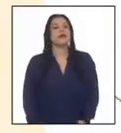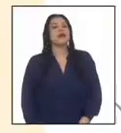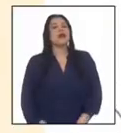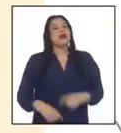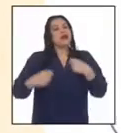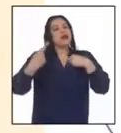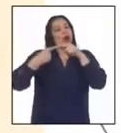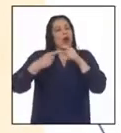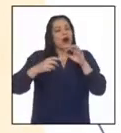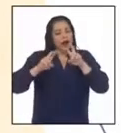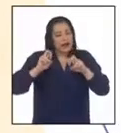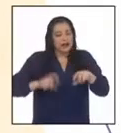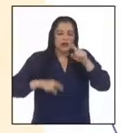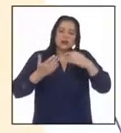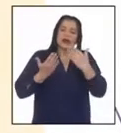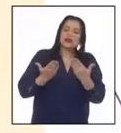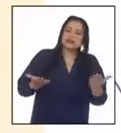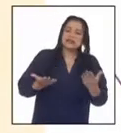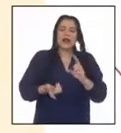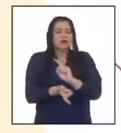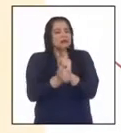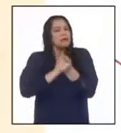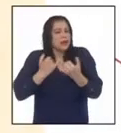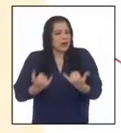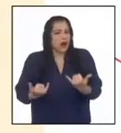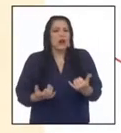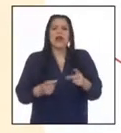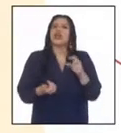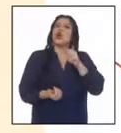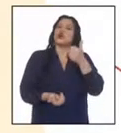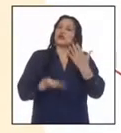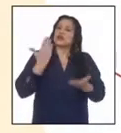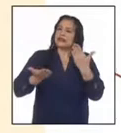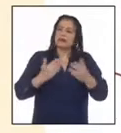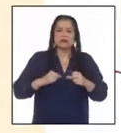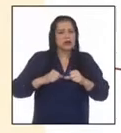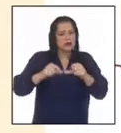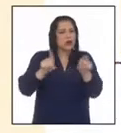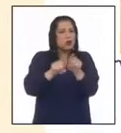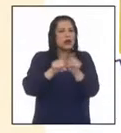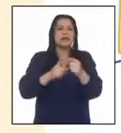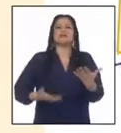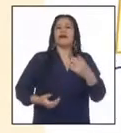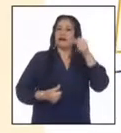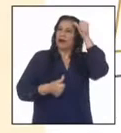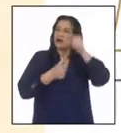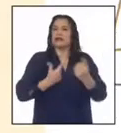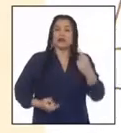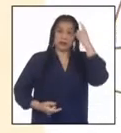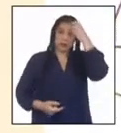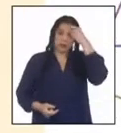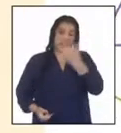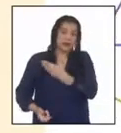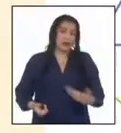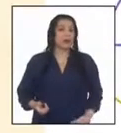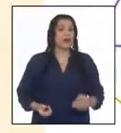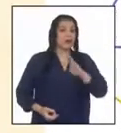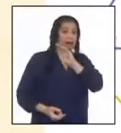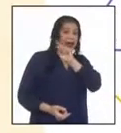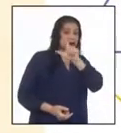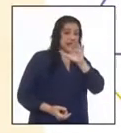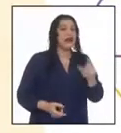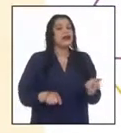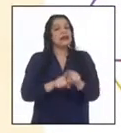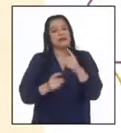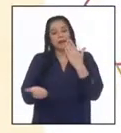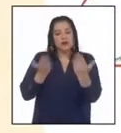Analizo algunos aspectos que han cambiado y otros que se han mantenido respecto a las políticas de salud pública del gobierno de Leguía. Utilizo y contrasto información